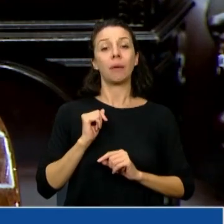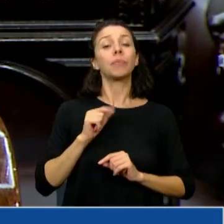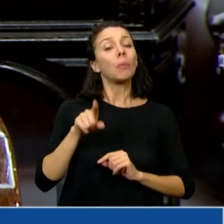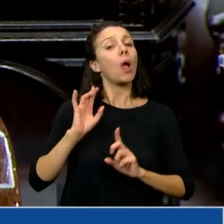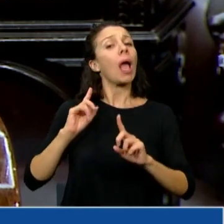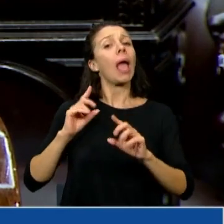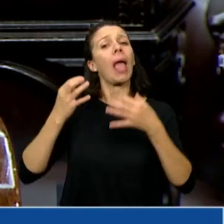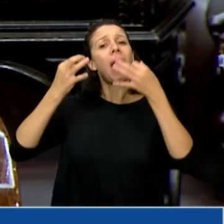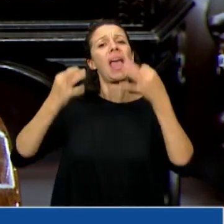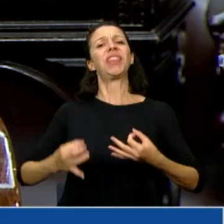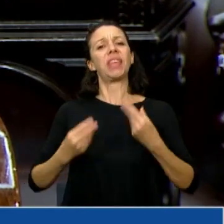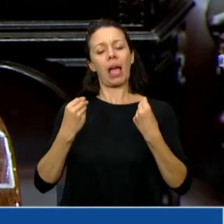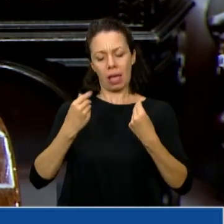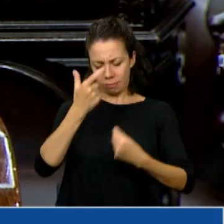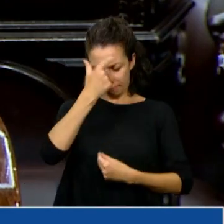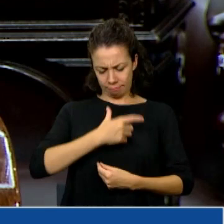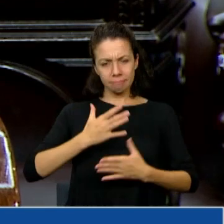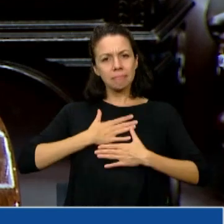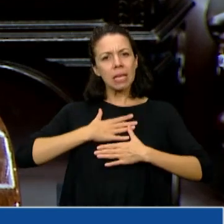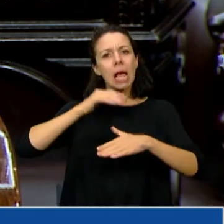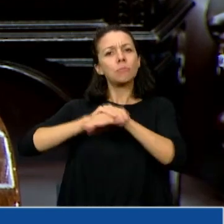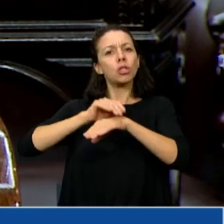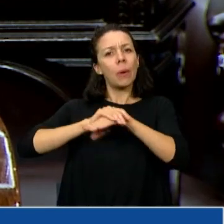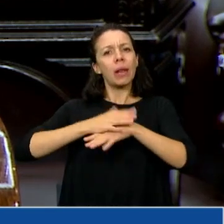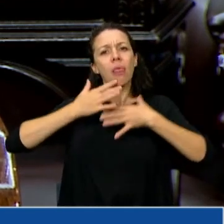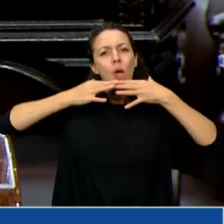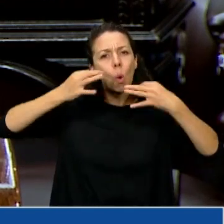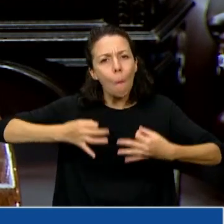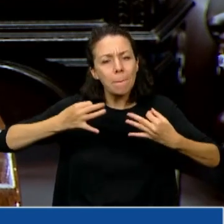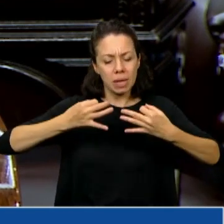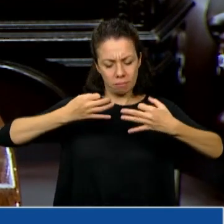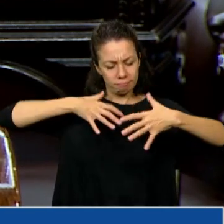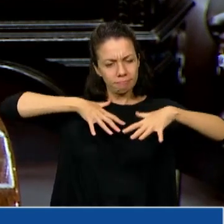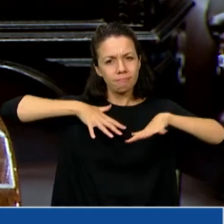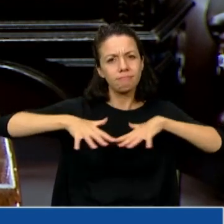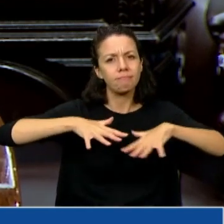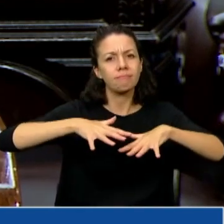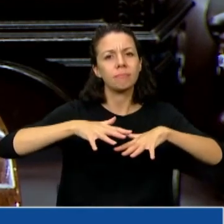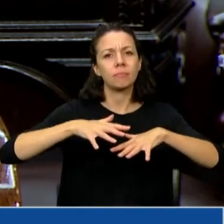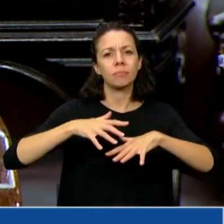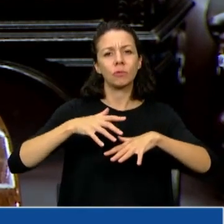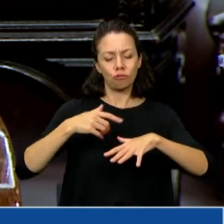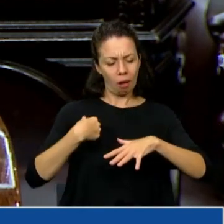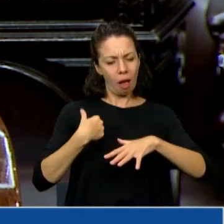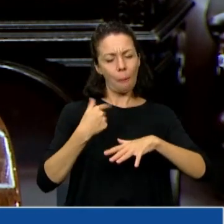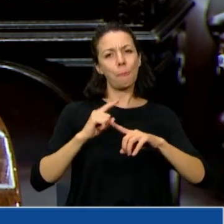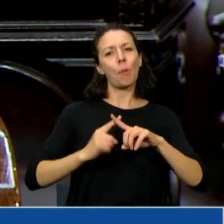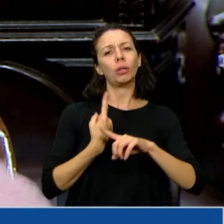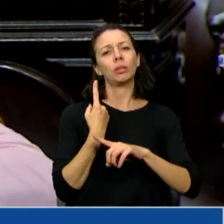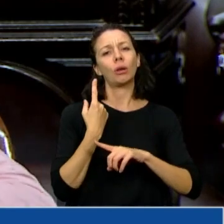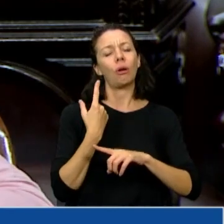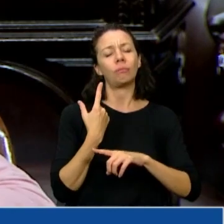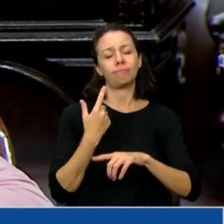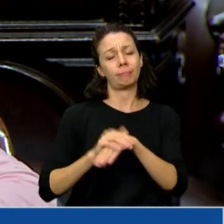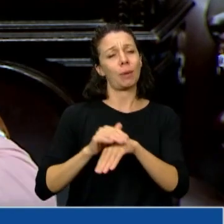ver con la responsabilidad de cumplir las acciones que como políticos tenemos y